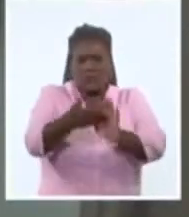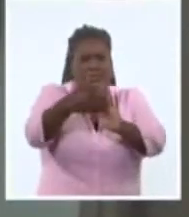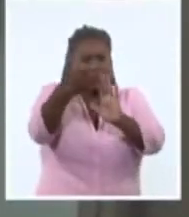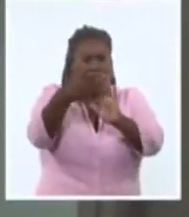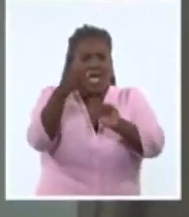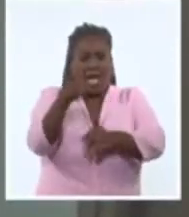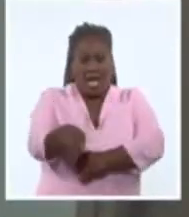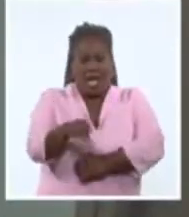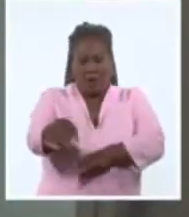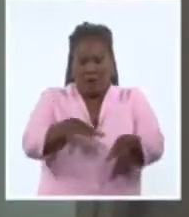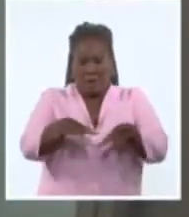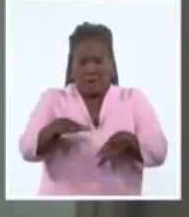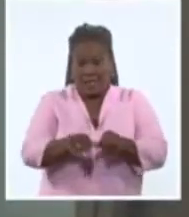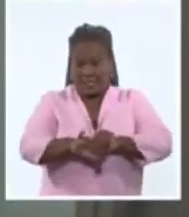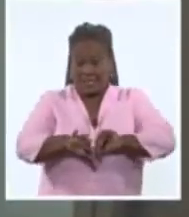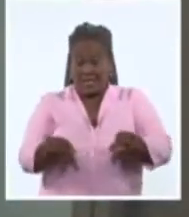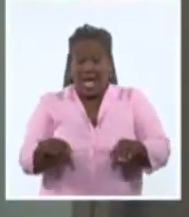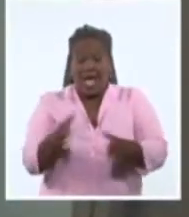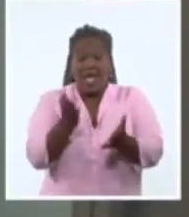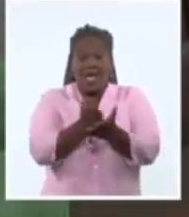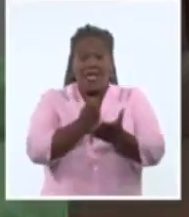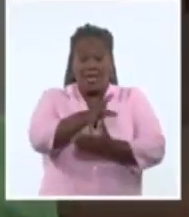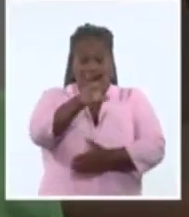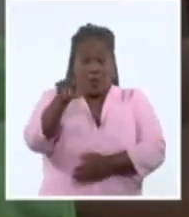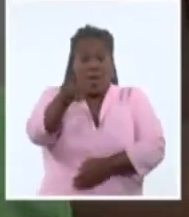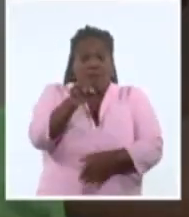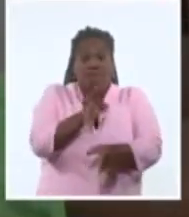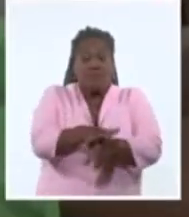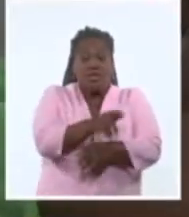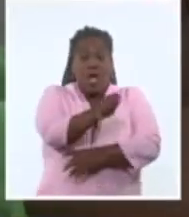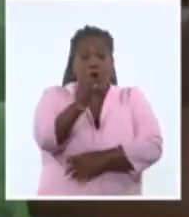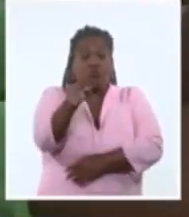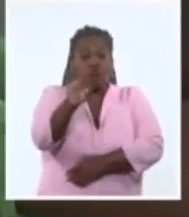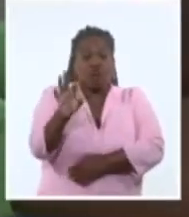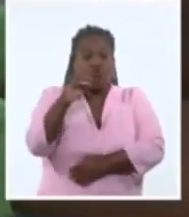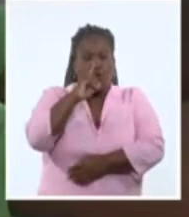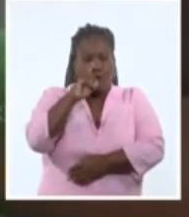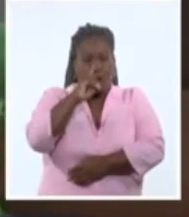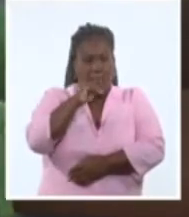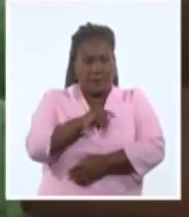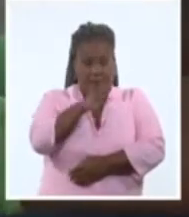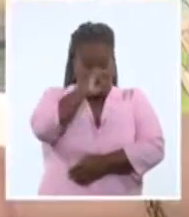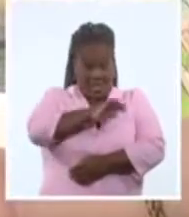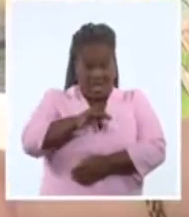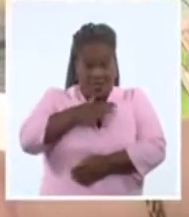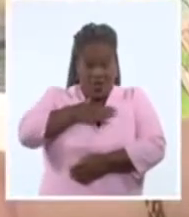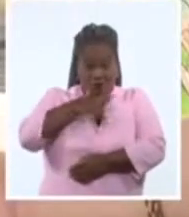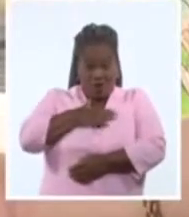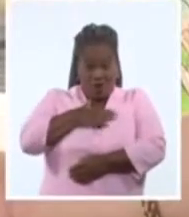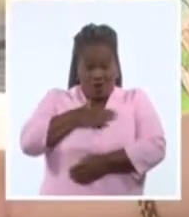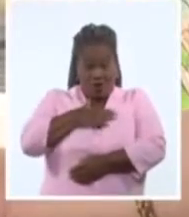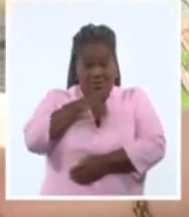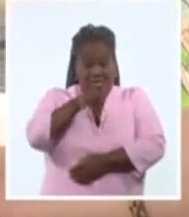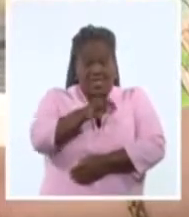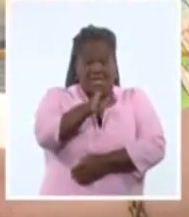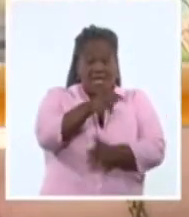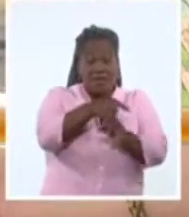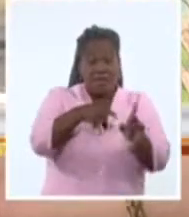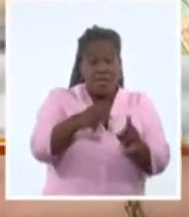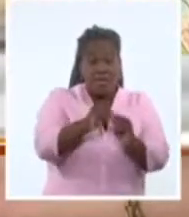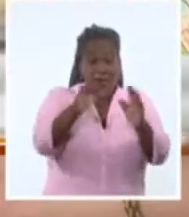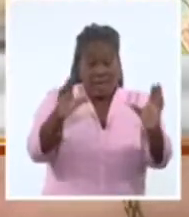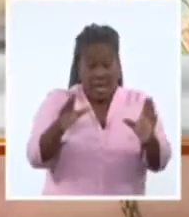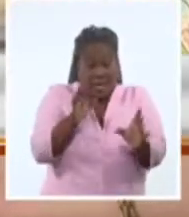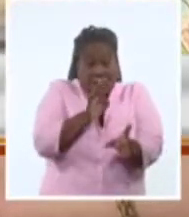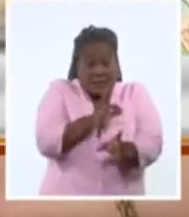actualmente se alistan los planteles para el reinicio del curso este 8 de noviembre. Nuestros niños van a estar todo el tiempo desde las 6 y media de la mañana que